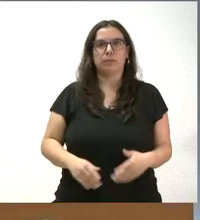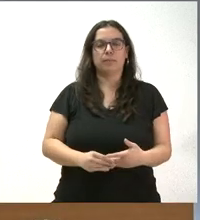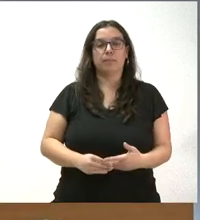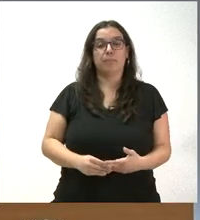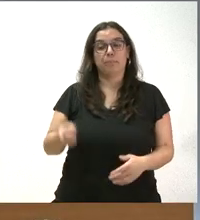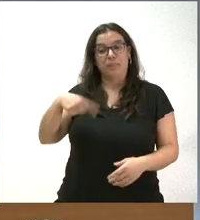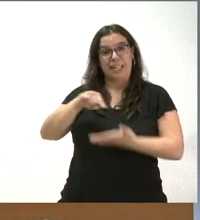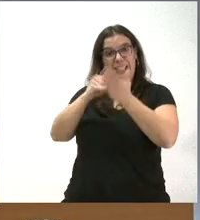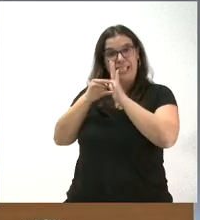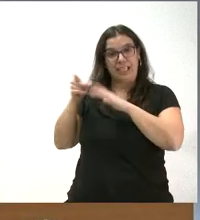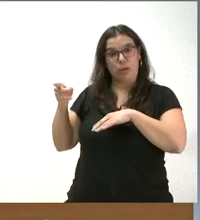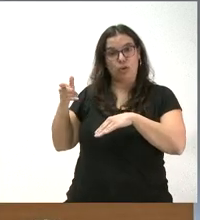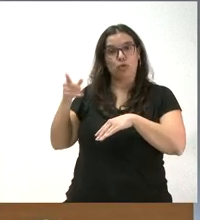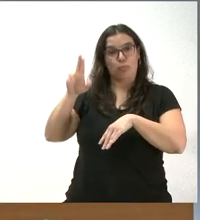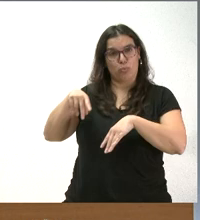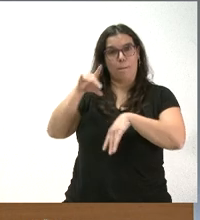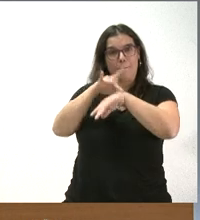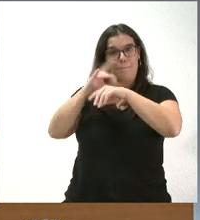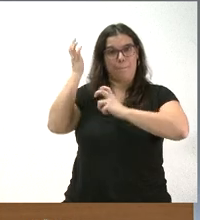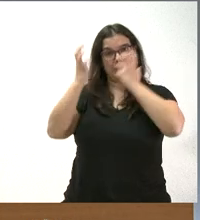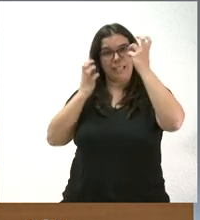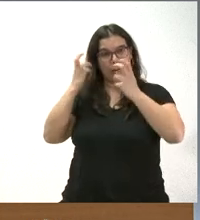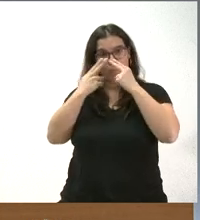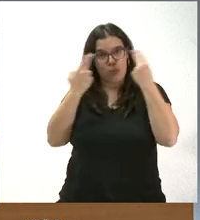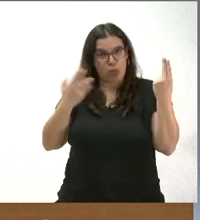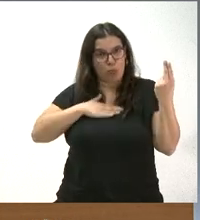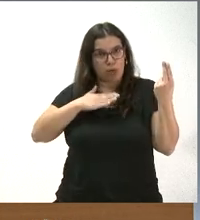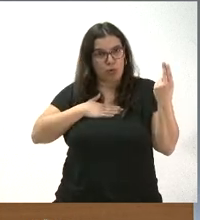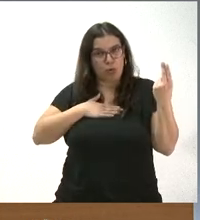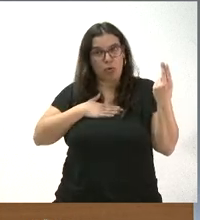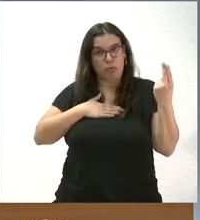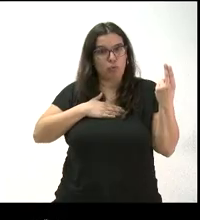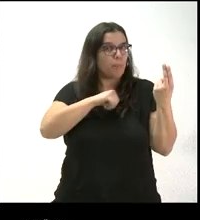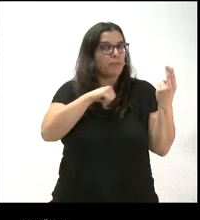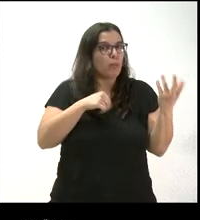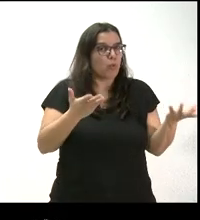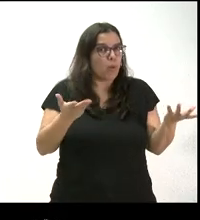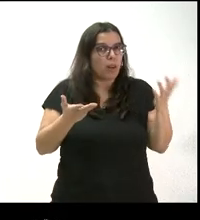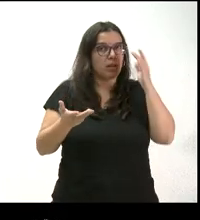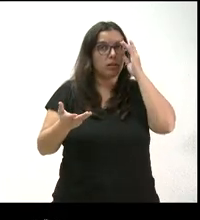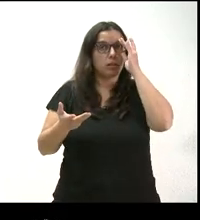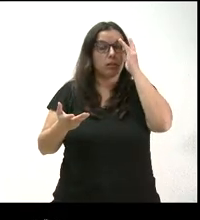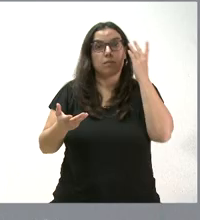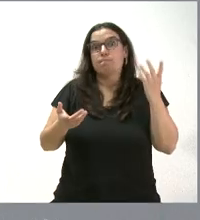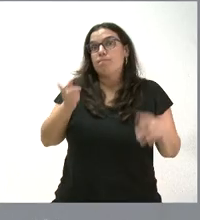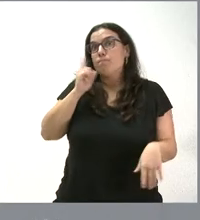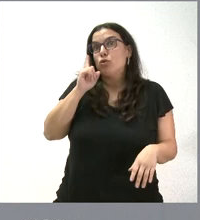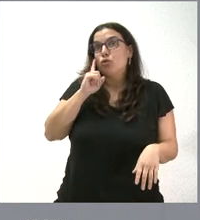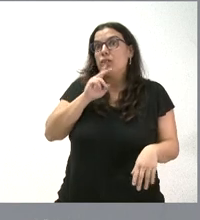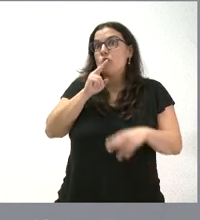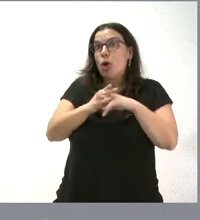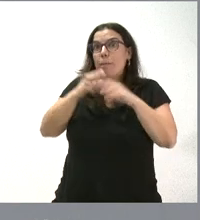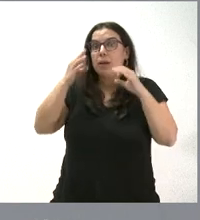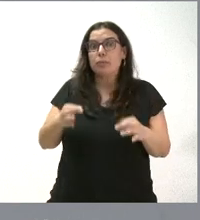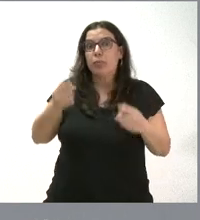técnicos eran veterinarios públicos o privados? Pues no sé cómo se llaman, ni el nombre